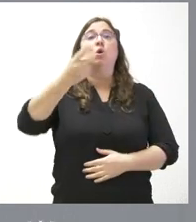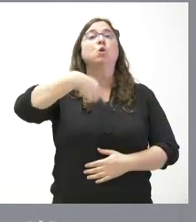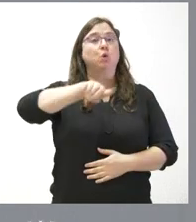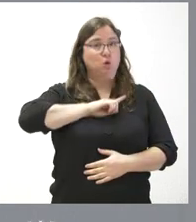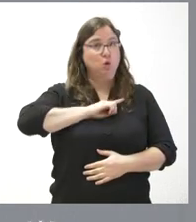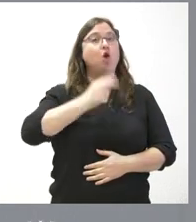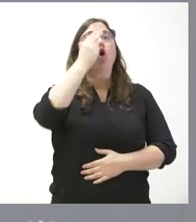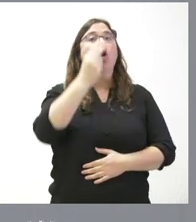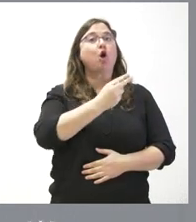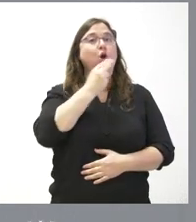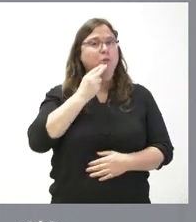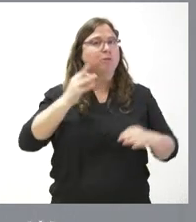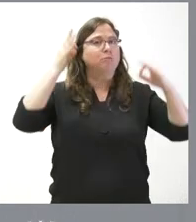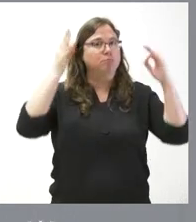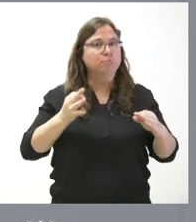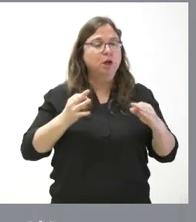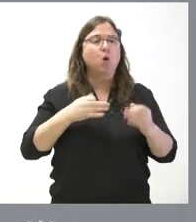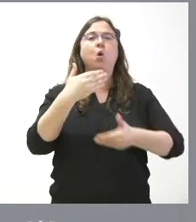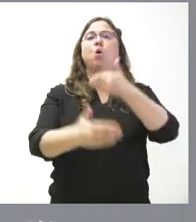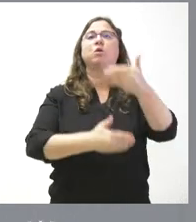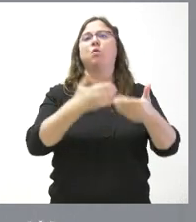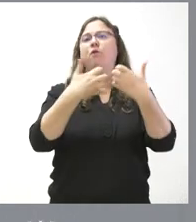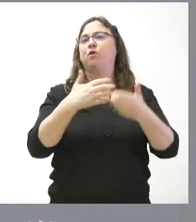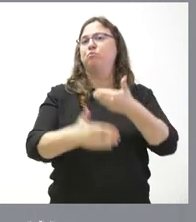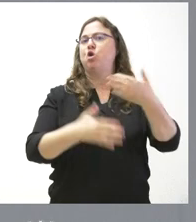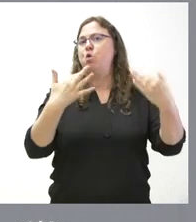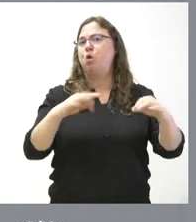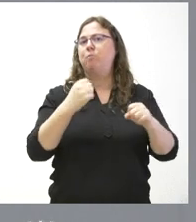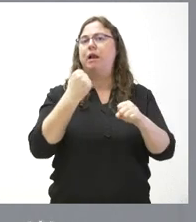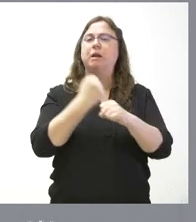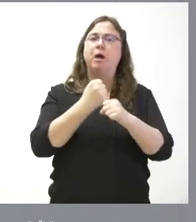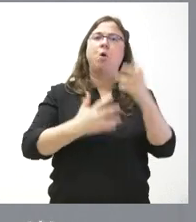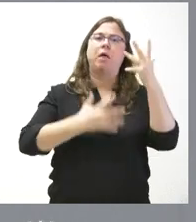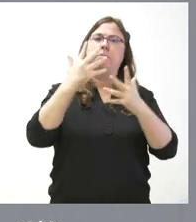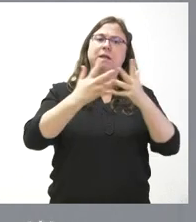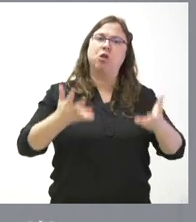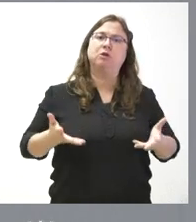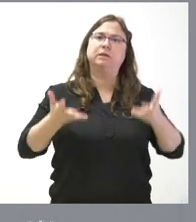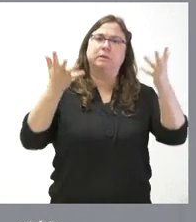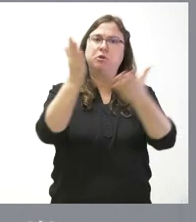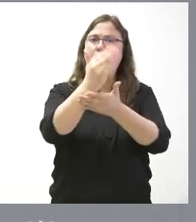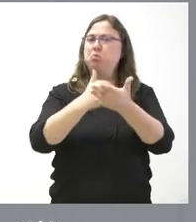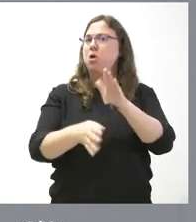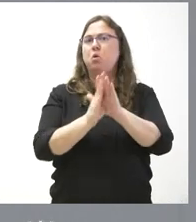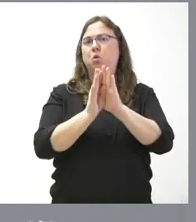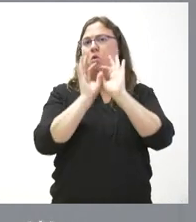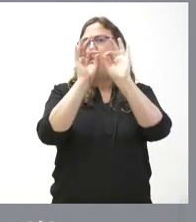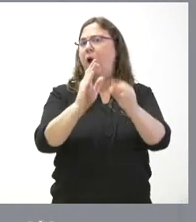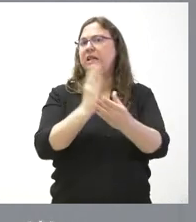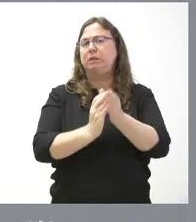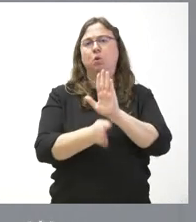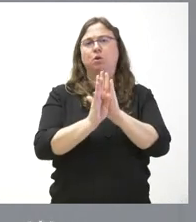comprometemos al funcionamiento ordinario de la Administración, al trabajo al servicio de la comunidad, a seguir funcionando con los expedientes